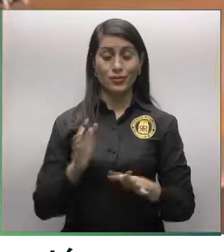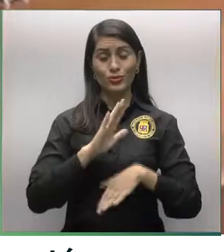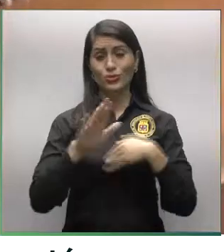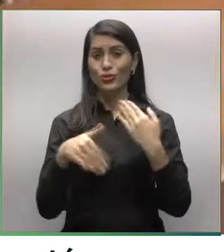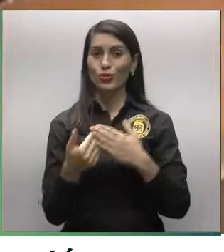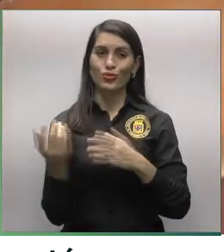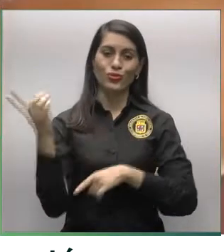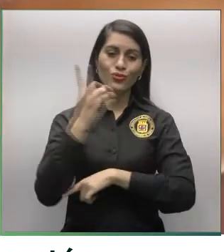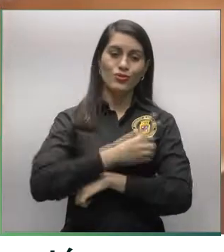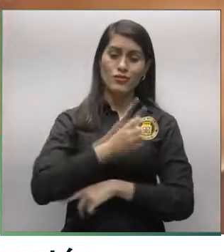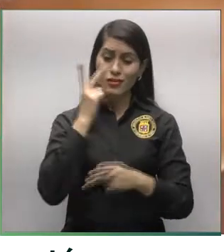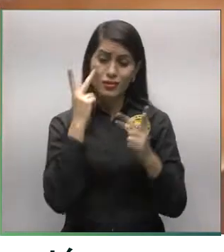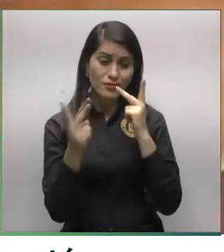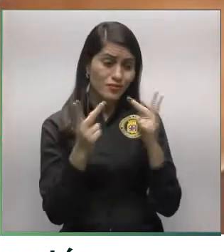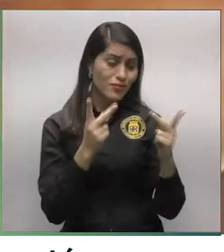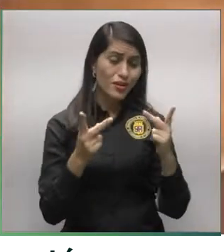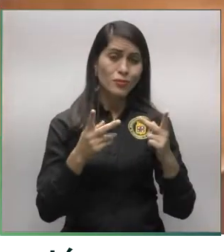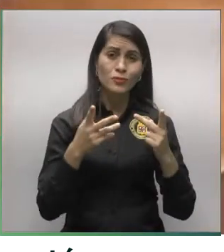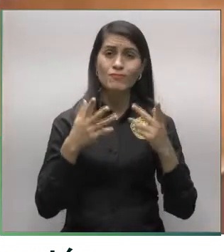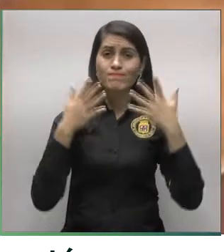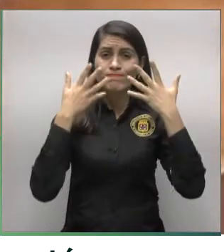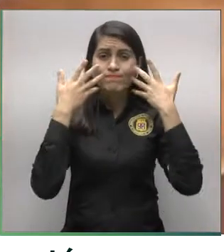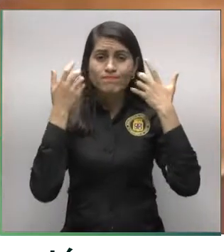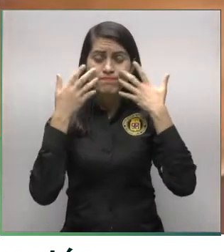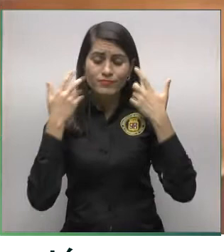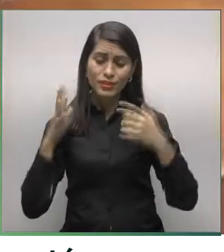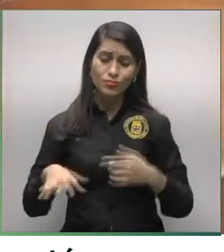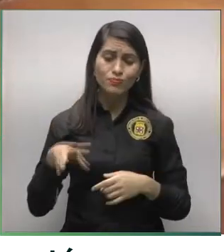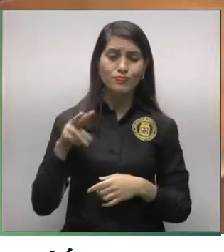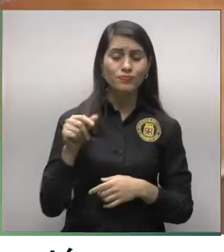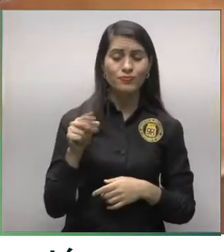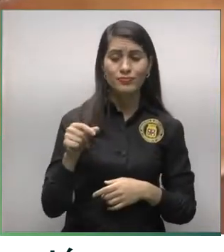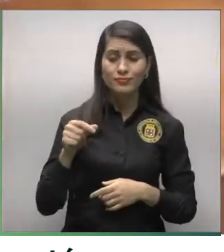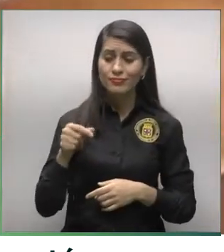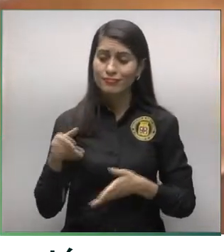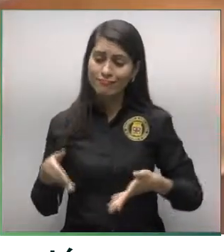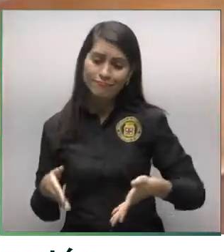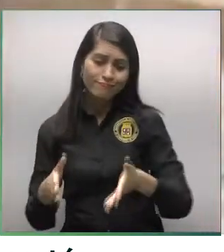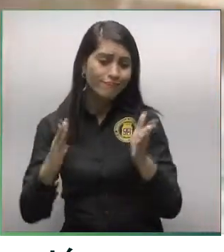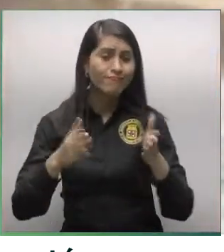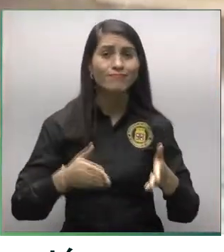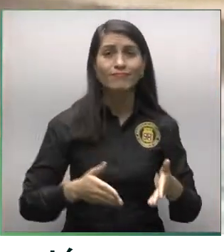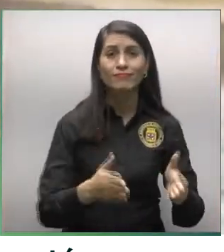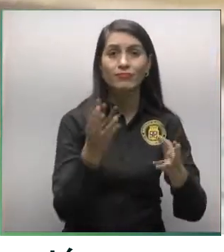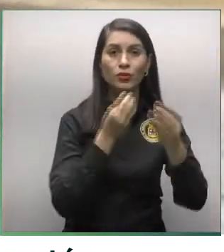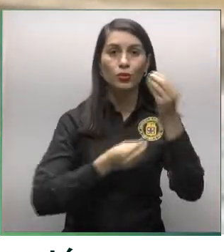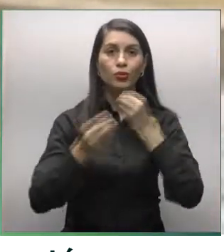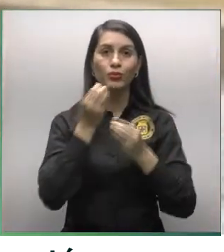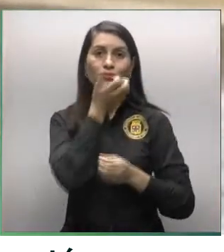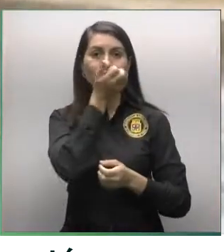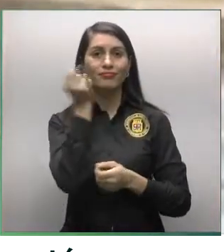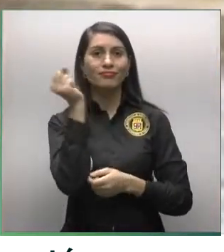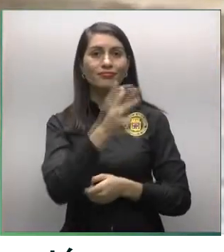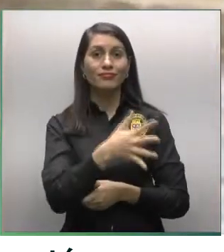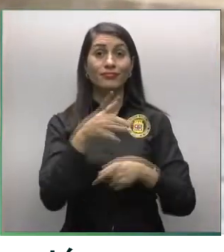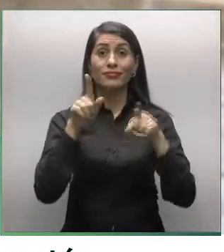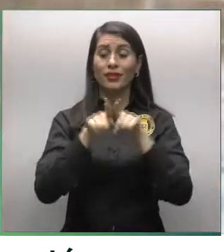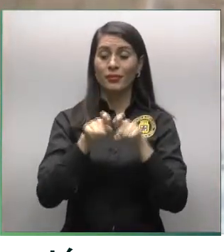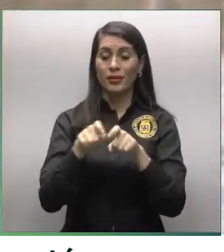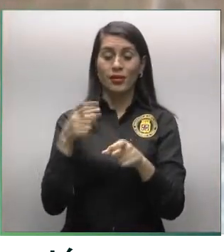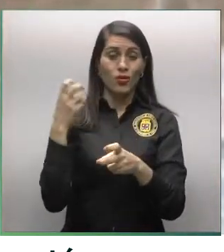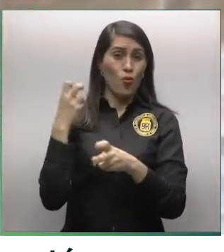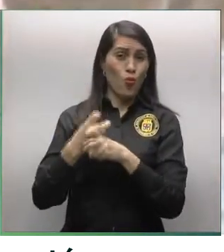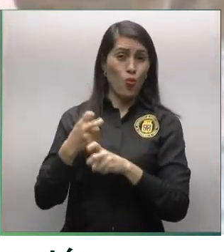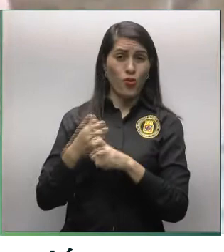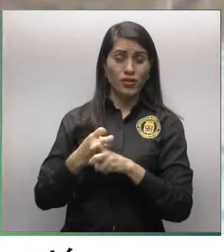Cada día aumentan los perros y gatos vagando por las calles de nuestra ciudad porteña, comiendo lo que encuentra, incluyendo